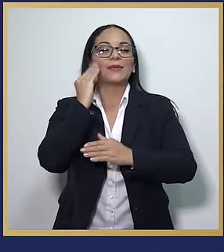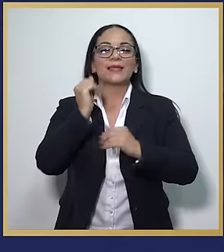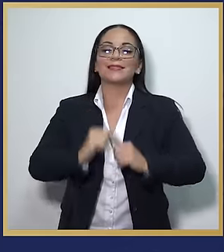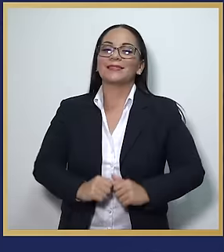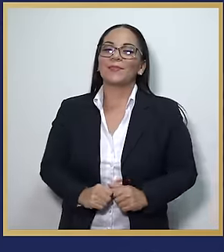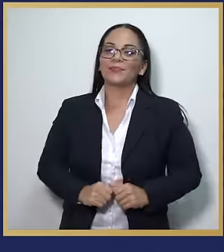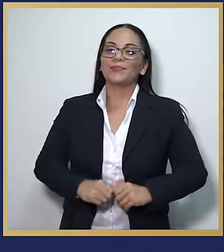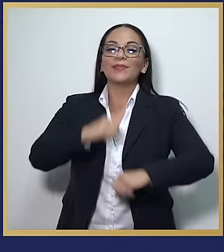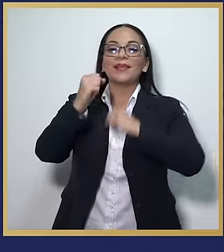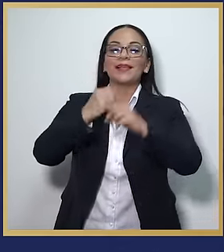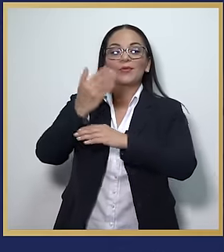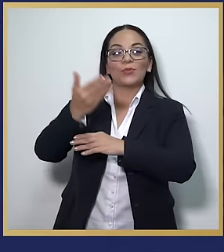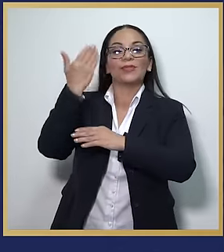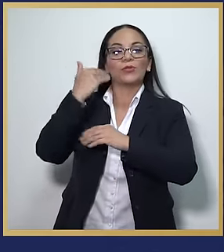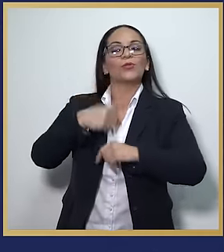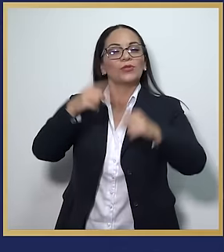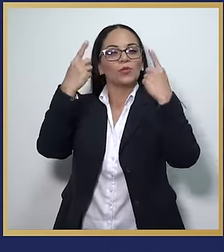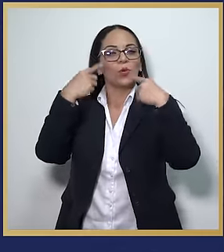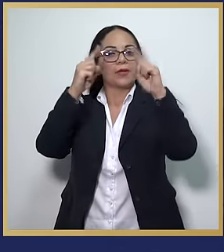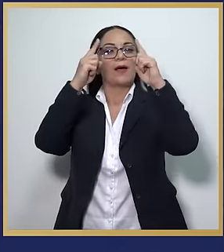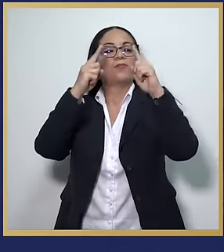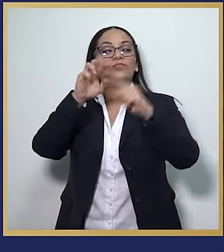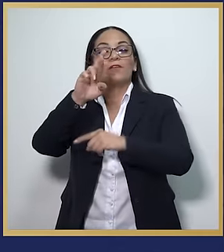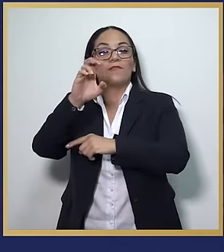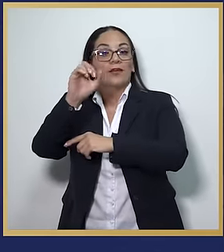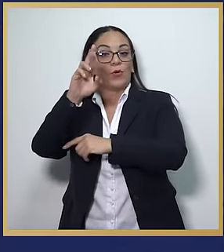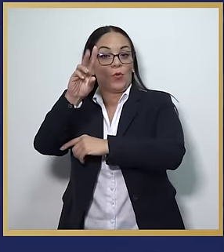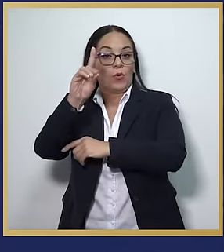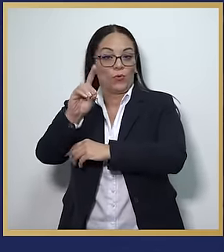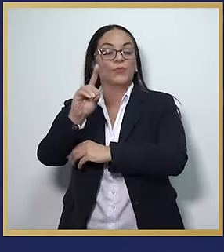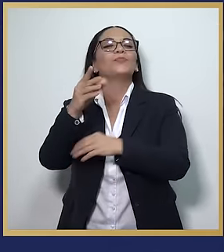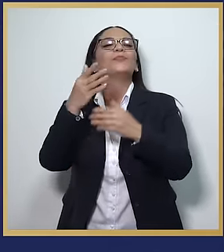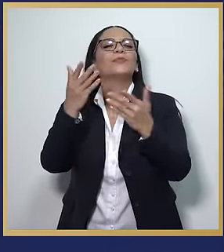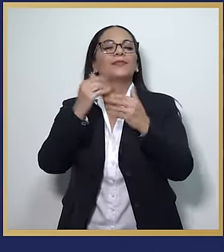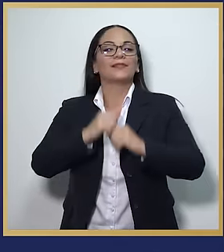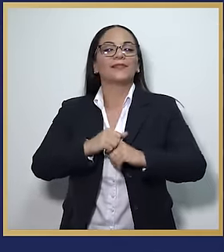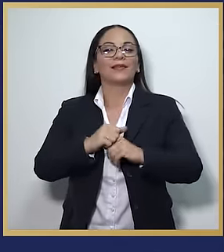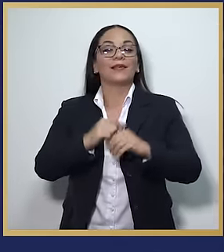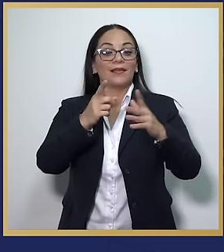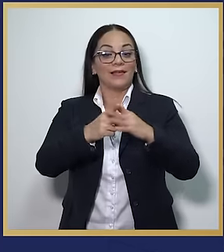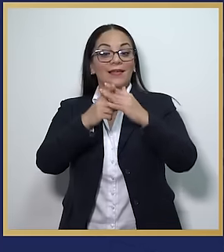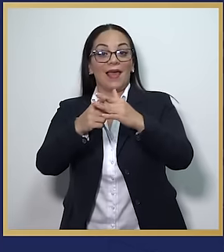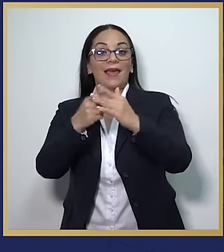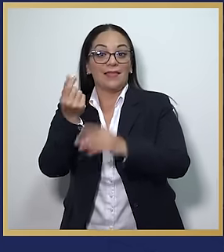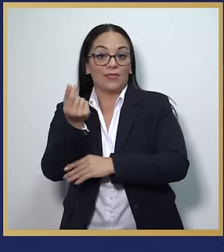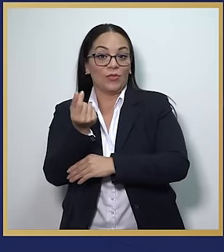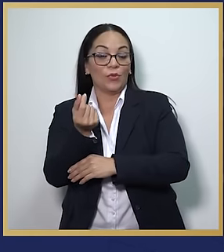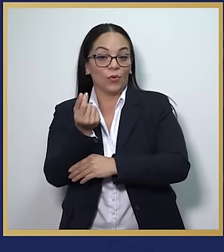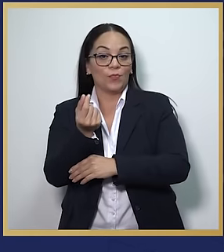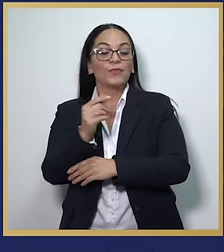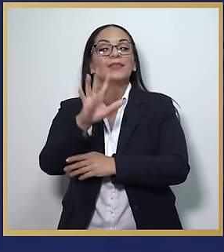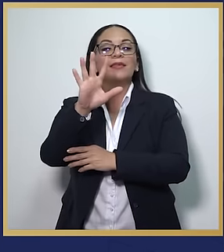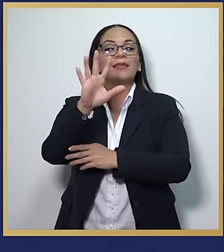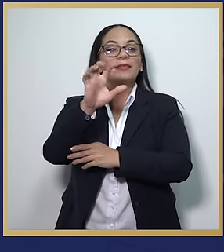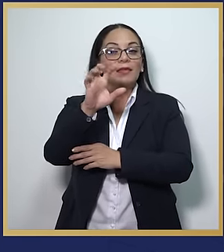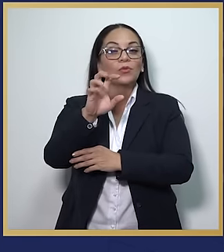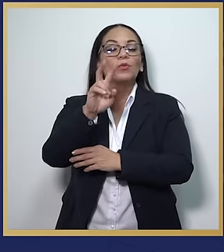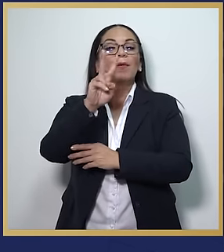experiencia. El año anterior alcanzamos un récord histórico en colocaciones de crédito de